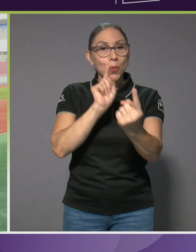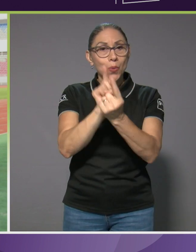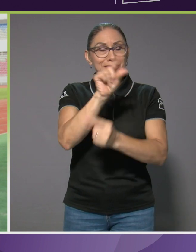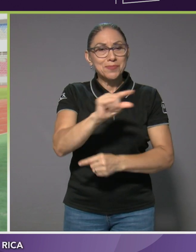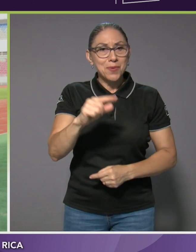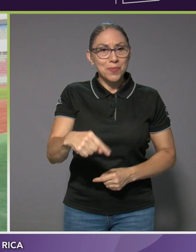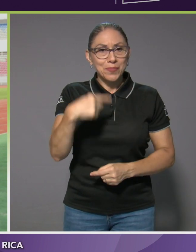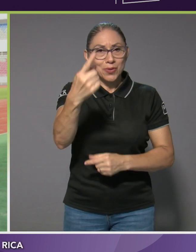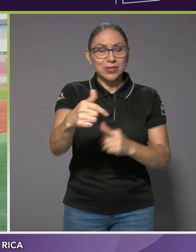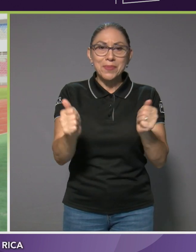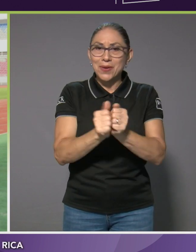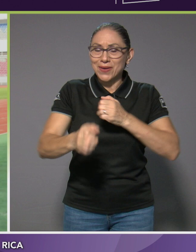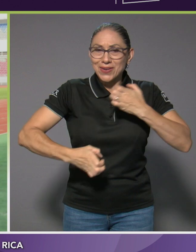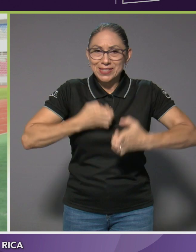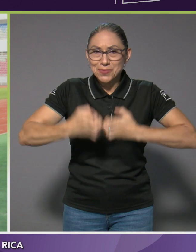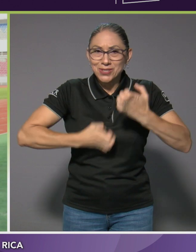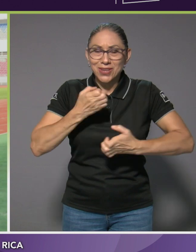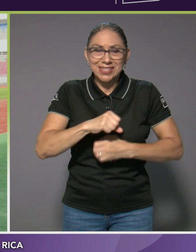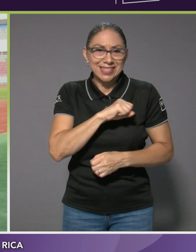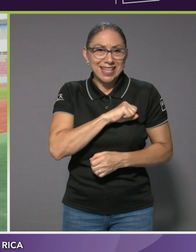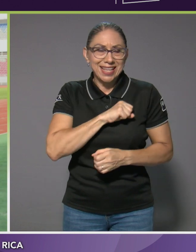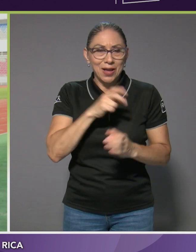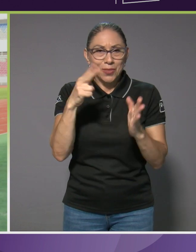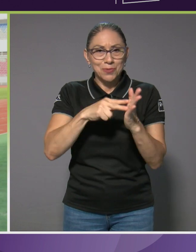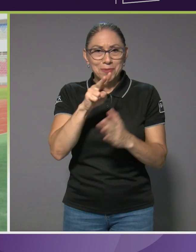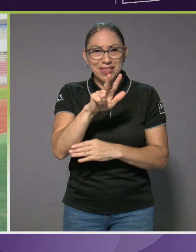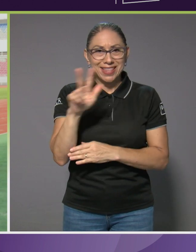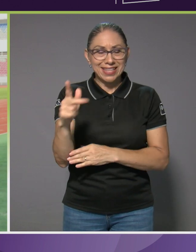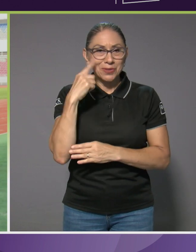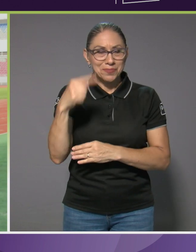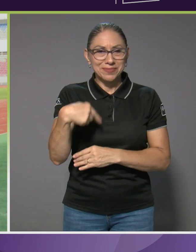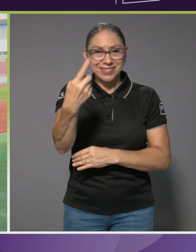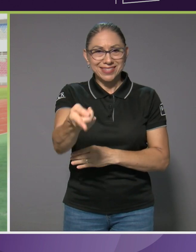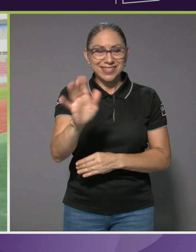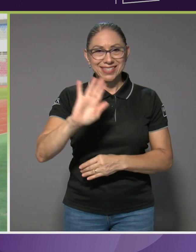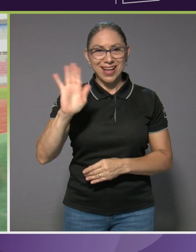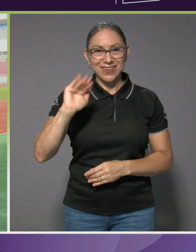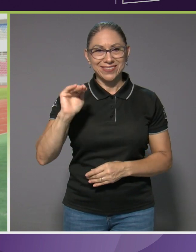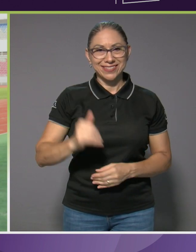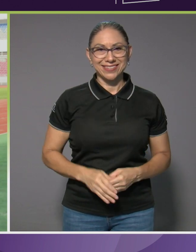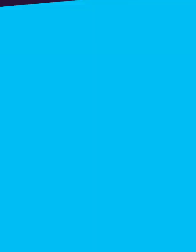semana con las emociones de Santiago 2023. Hasta entonces, chao.